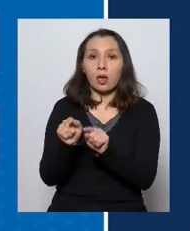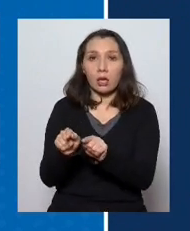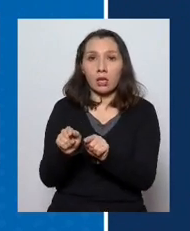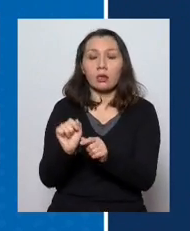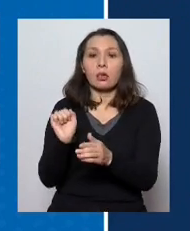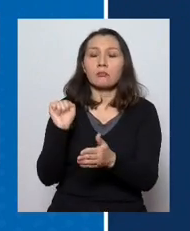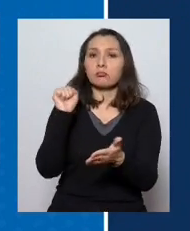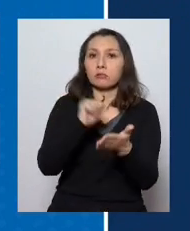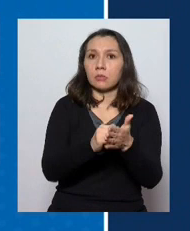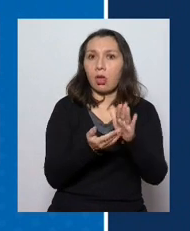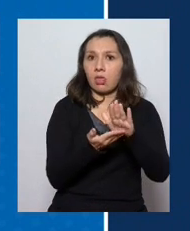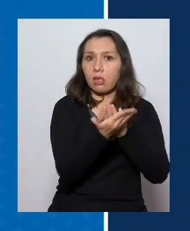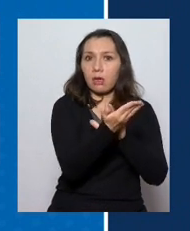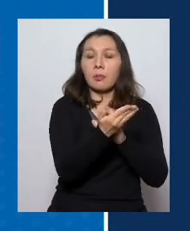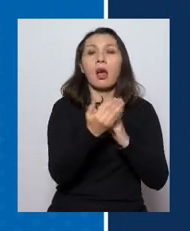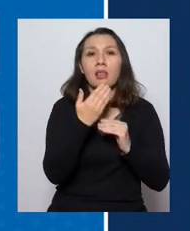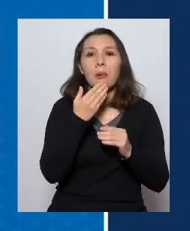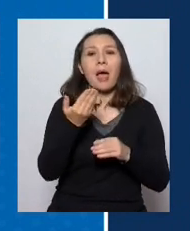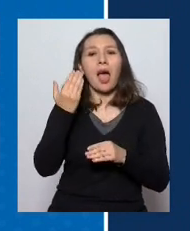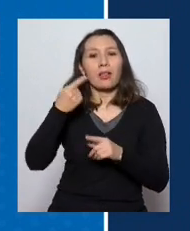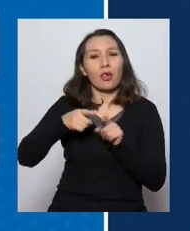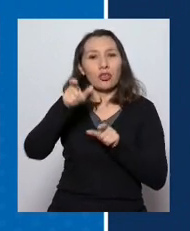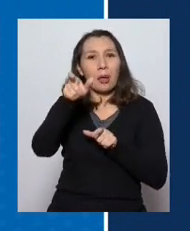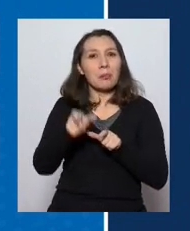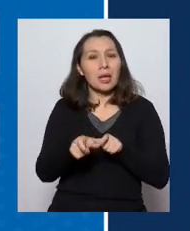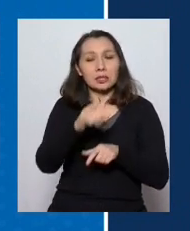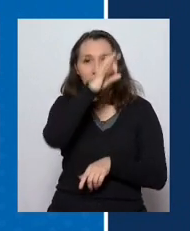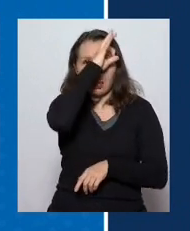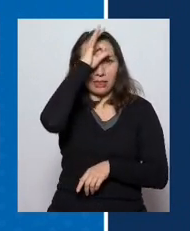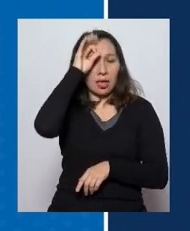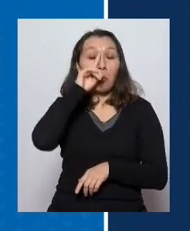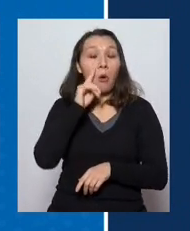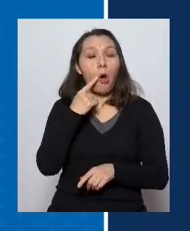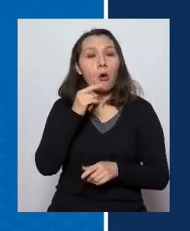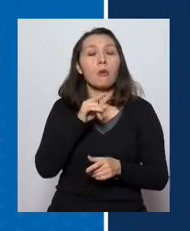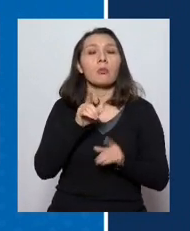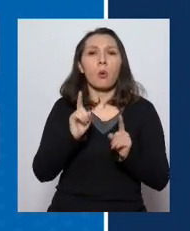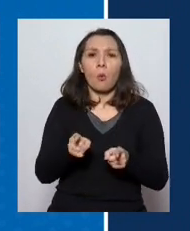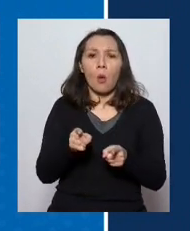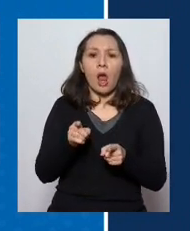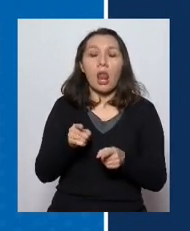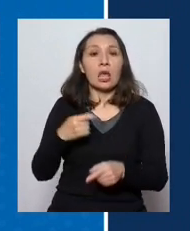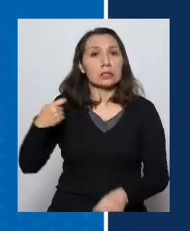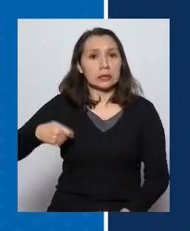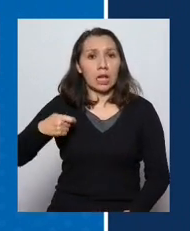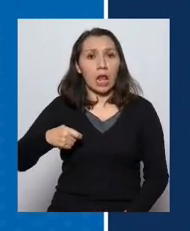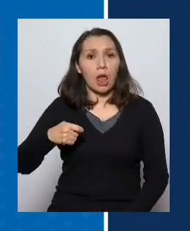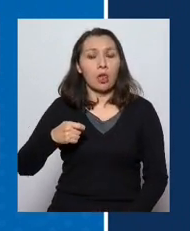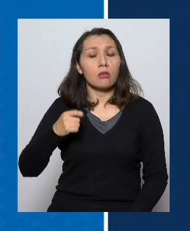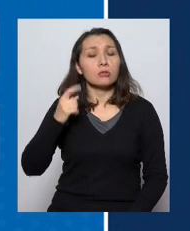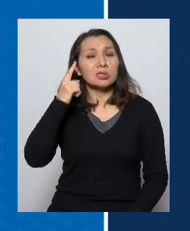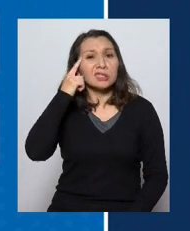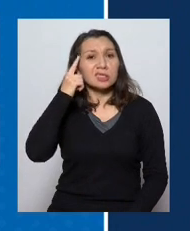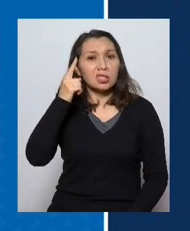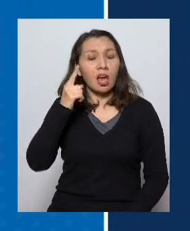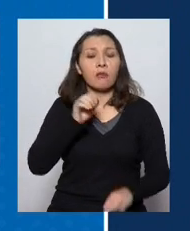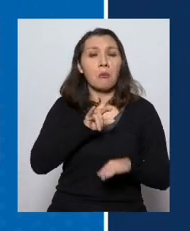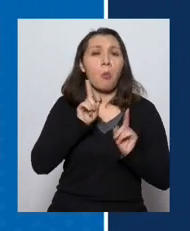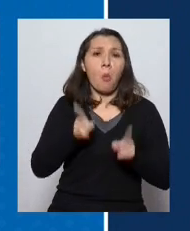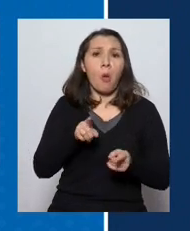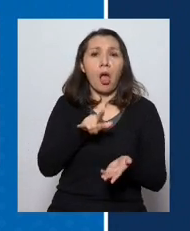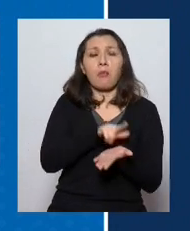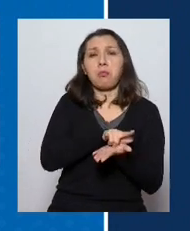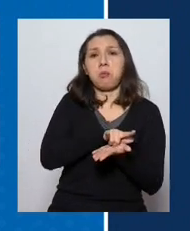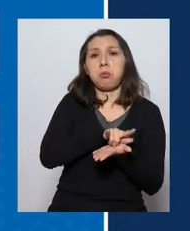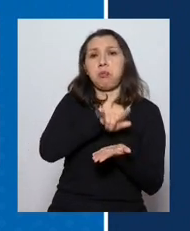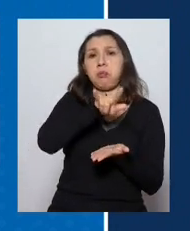se querellen como ocurrió en el caso de esta persona de Temuco considerando que el senador se trasladó